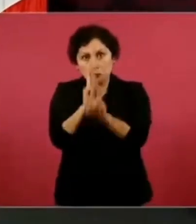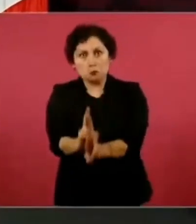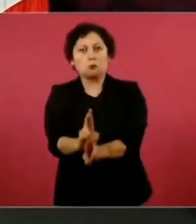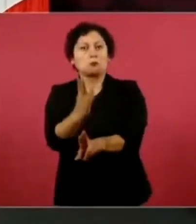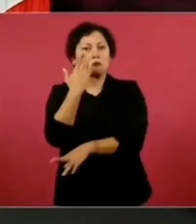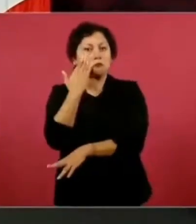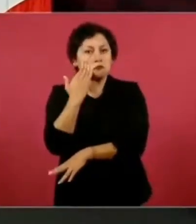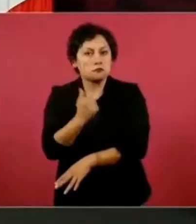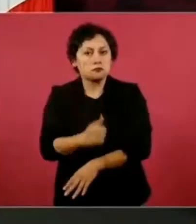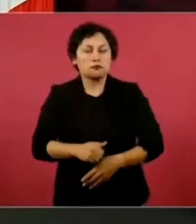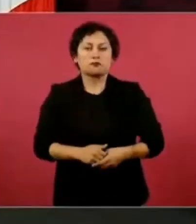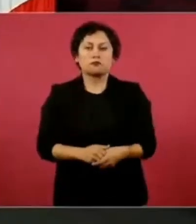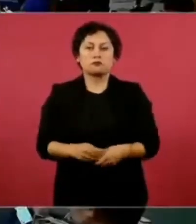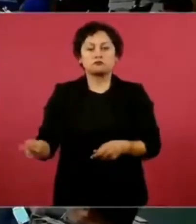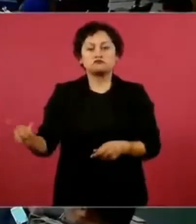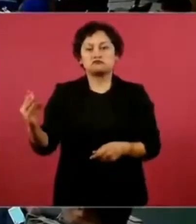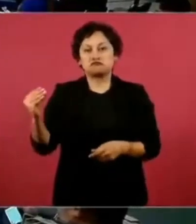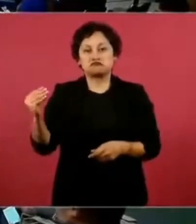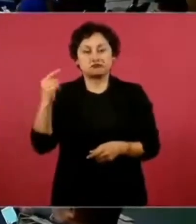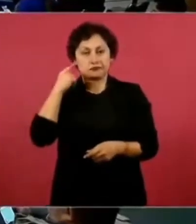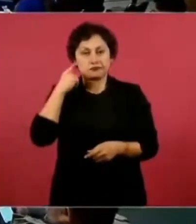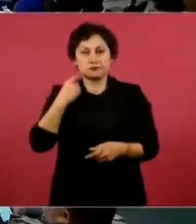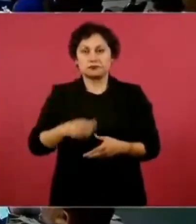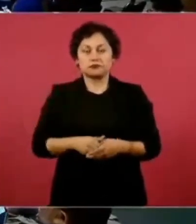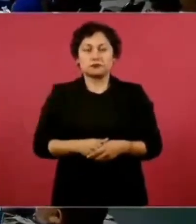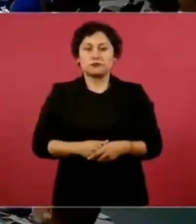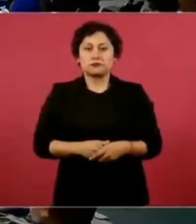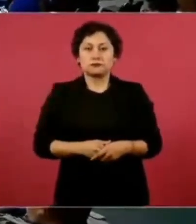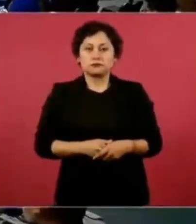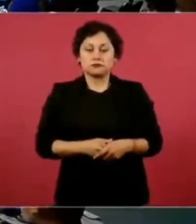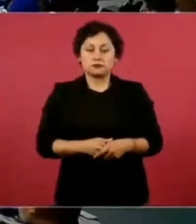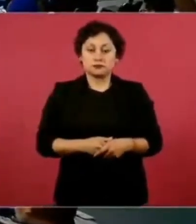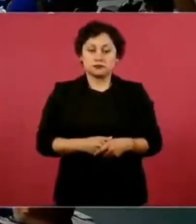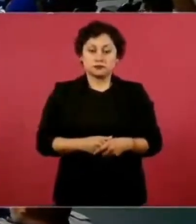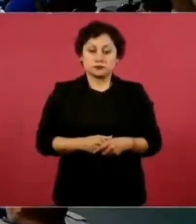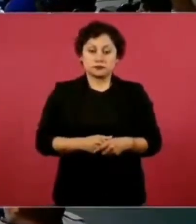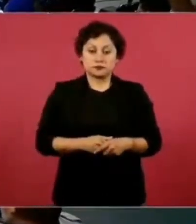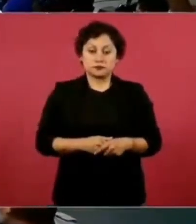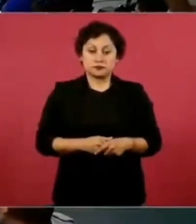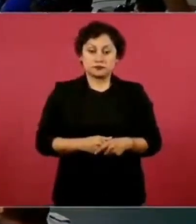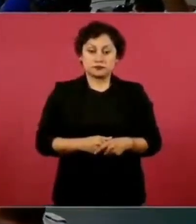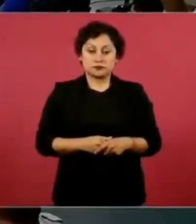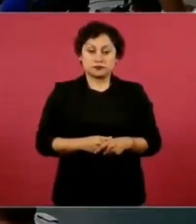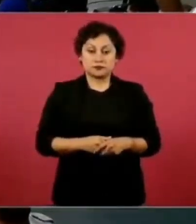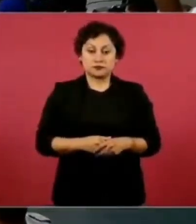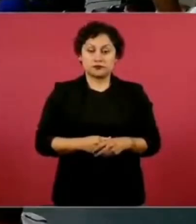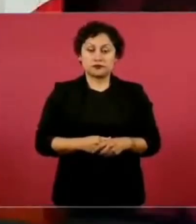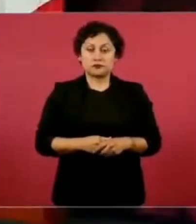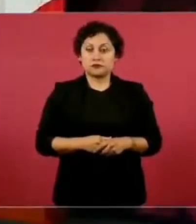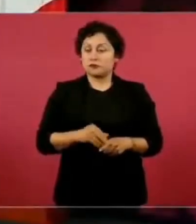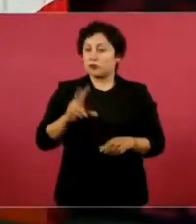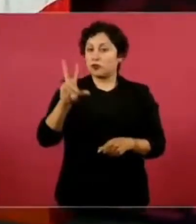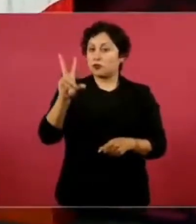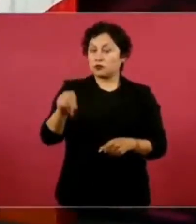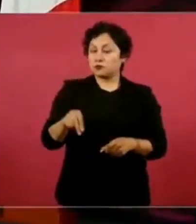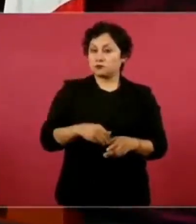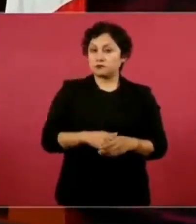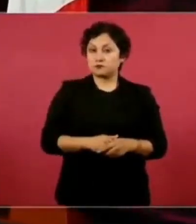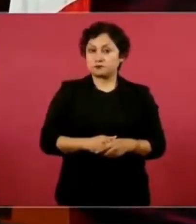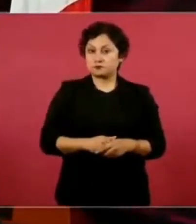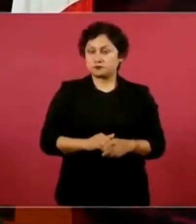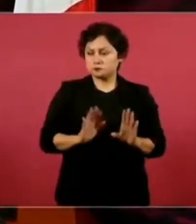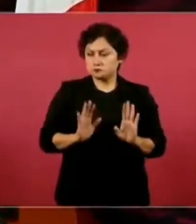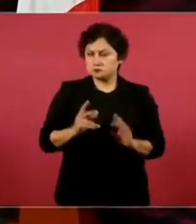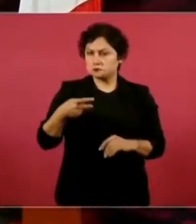Cancillería Argentina ha pedido encontrarse con usted, presidente? No, no, pero